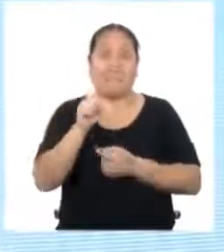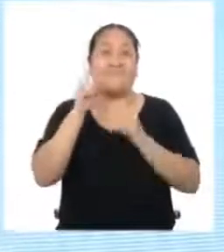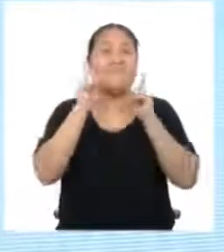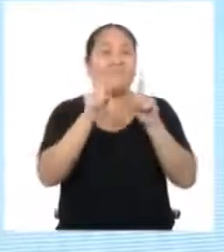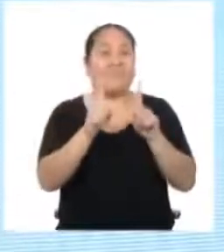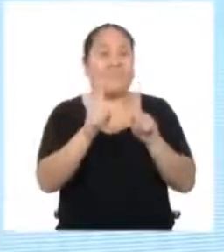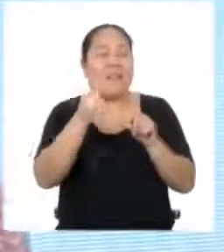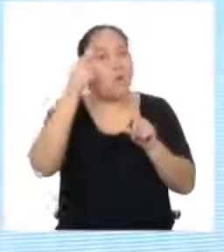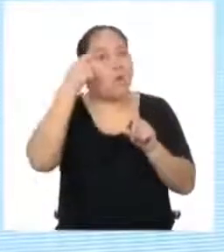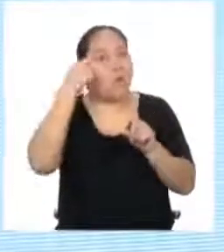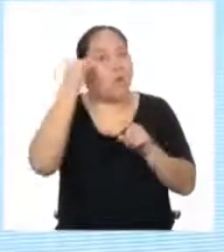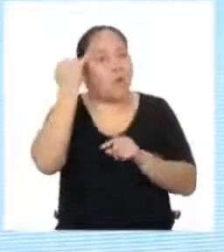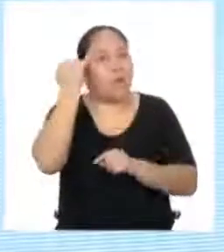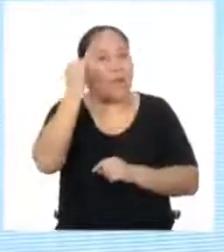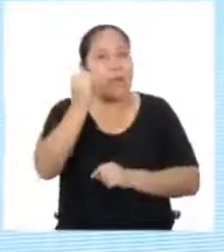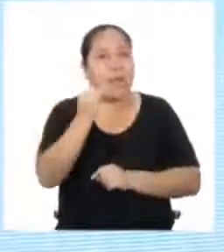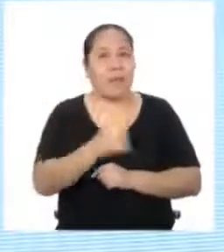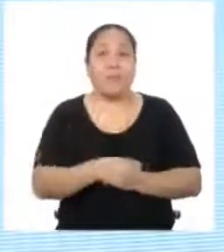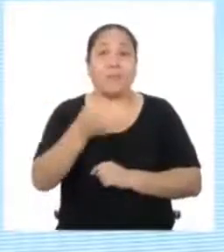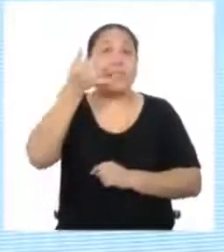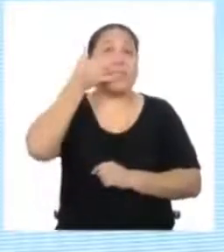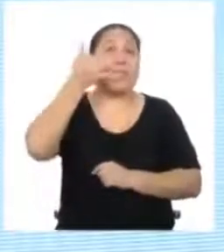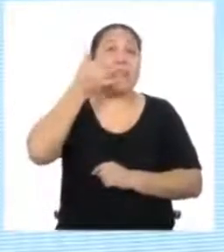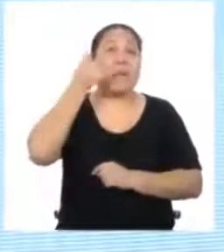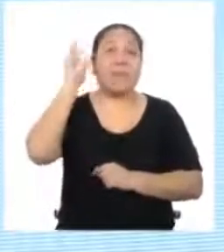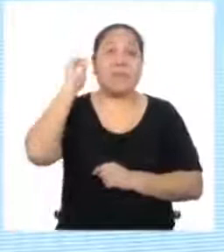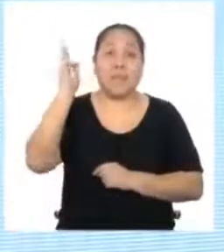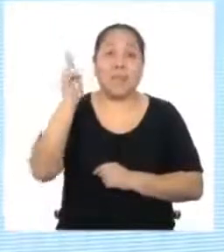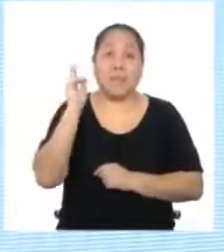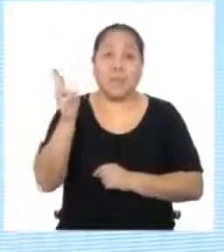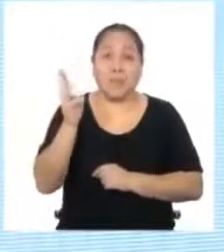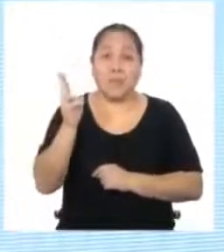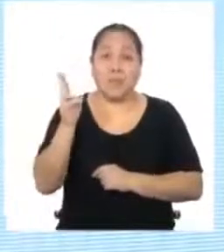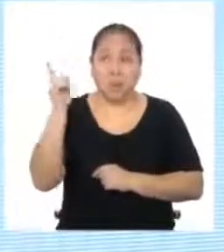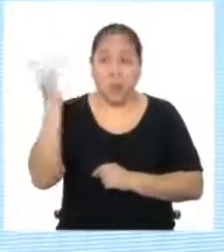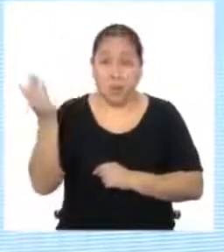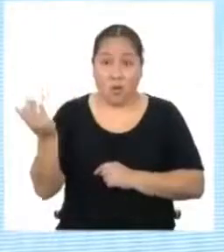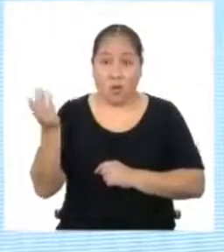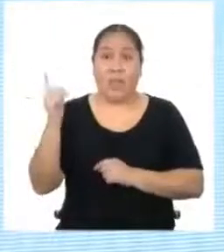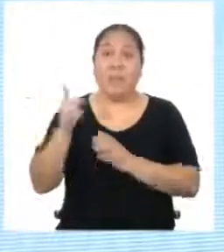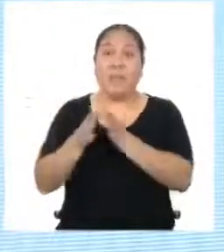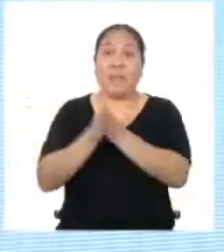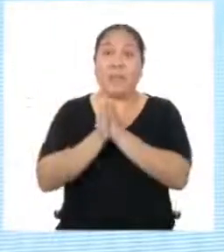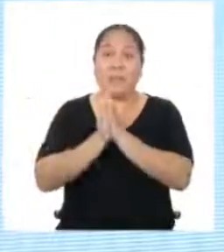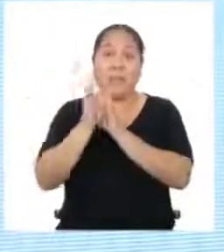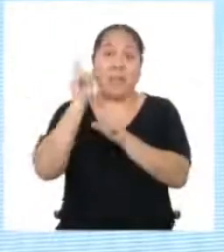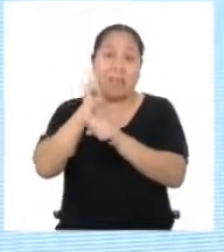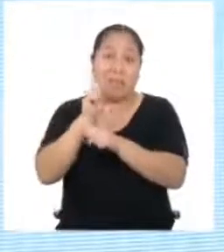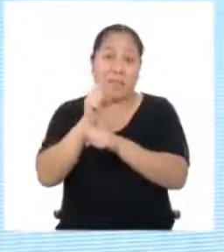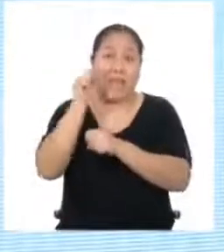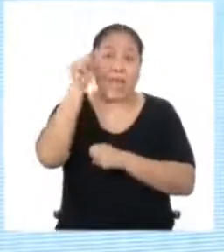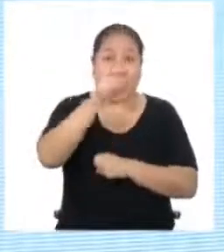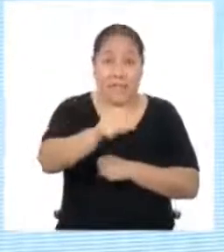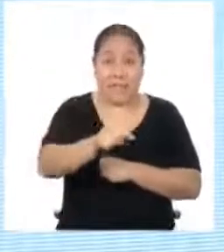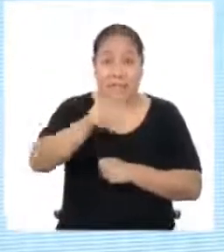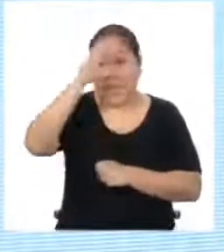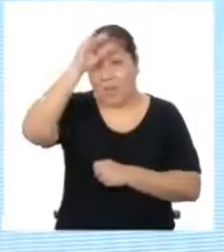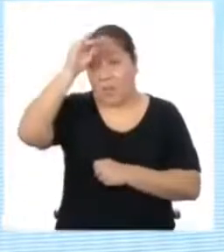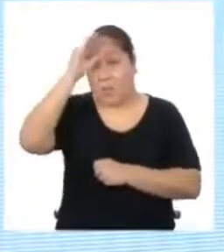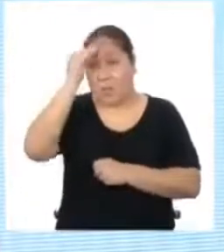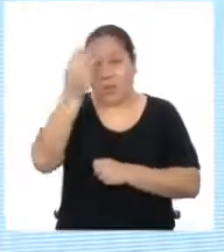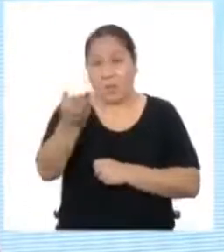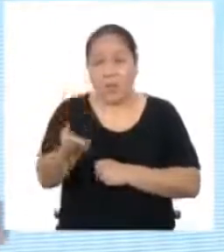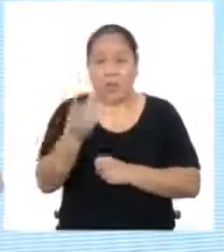Tengo una idea ¿Por qué no llamas a la profesora y le pides que les enseñe a ti y a las chicas y chicos